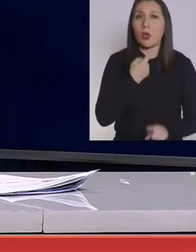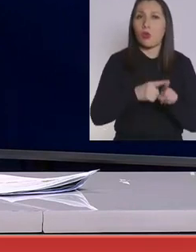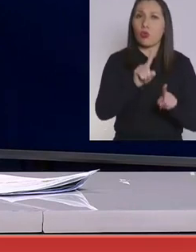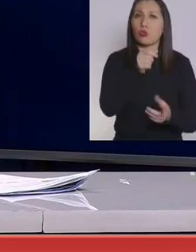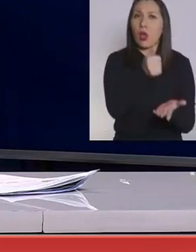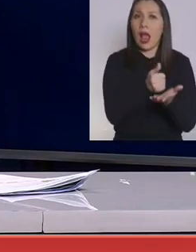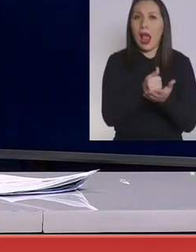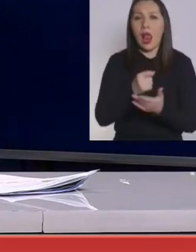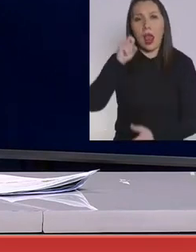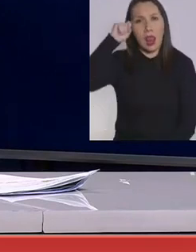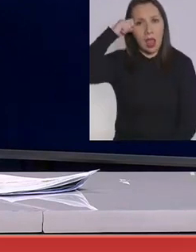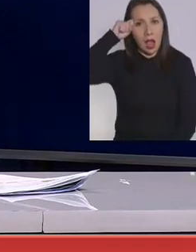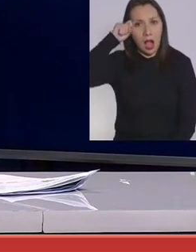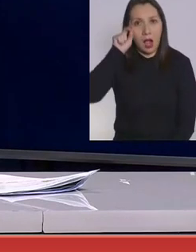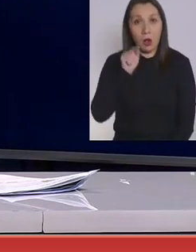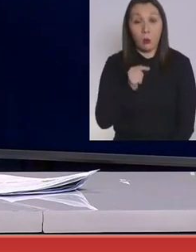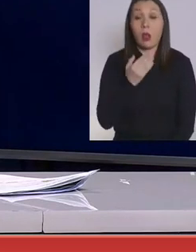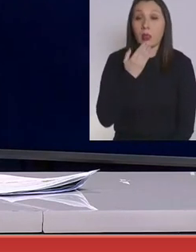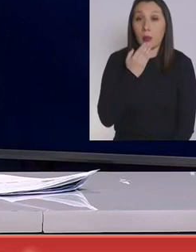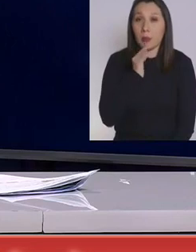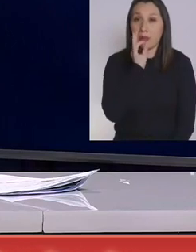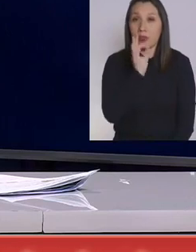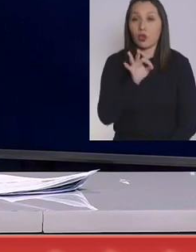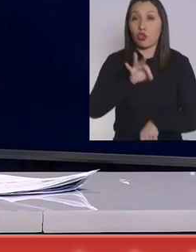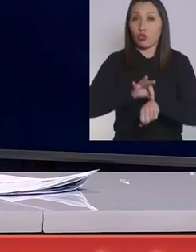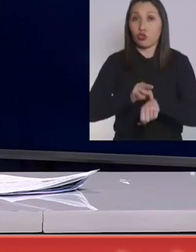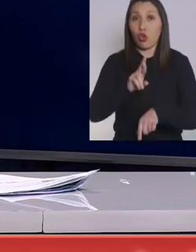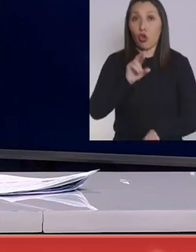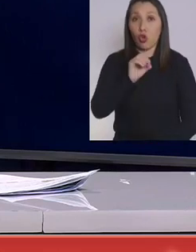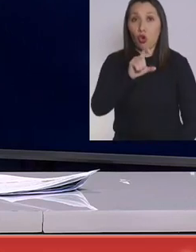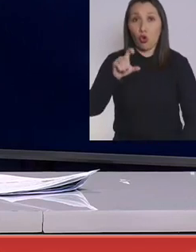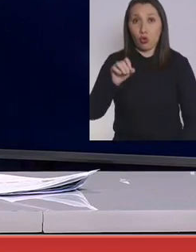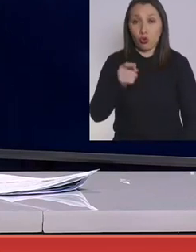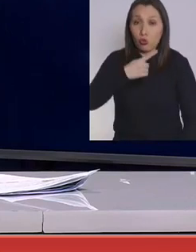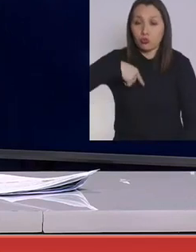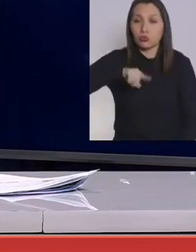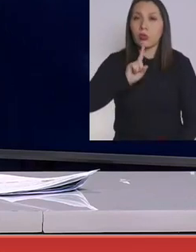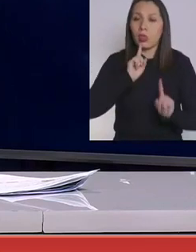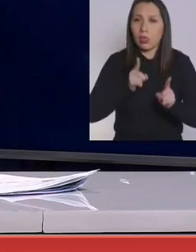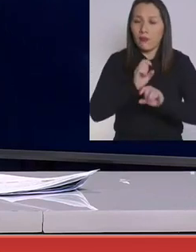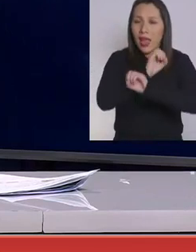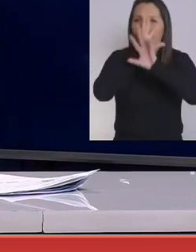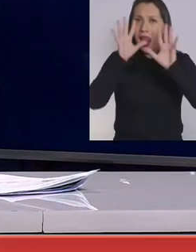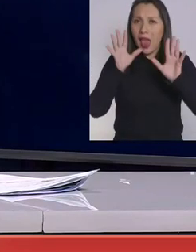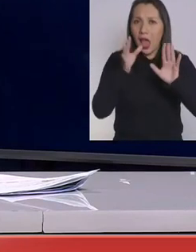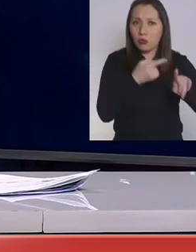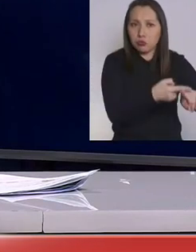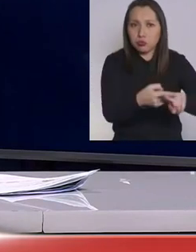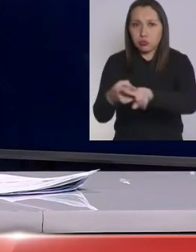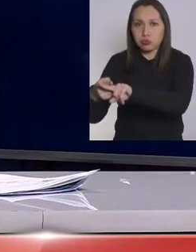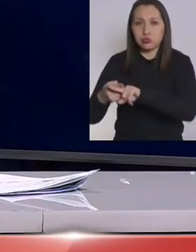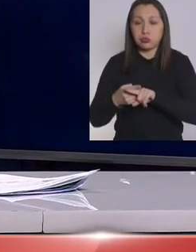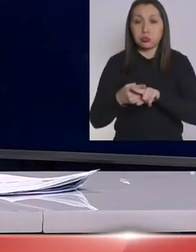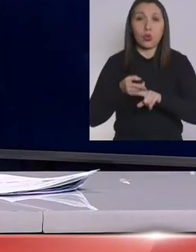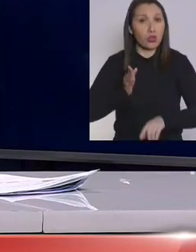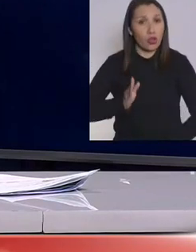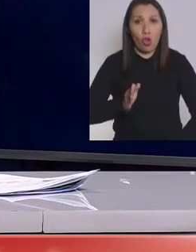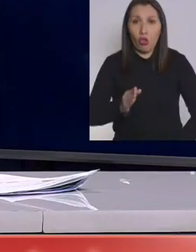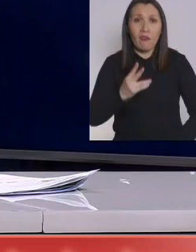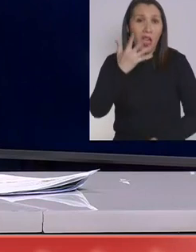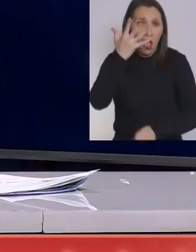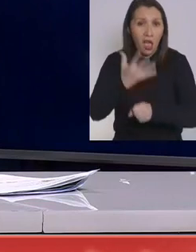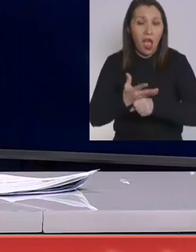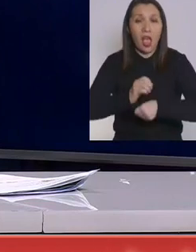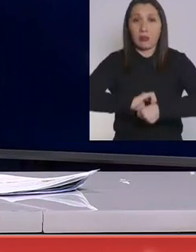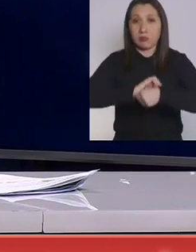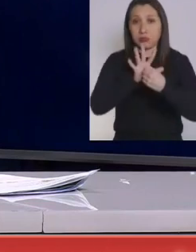alcalde de Rancagua. Y también lo mencionó el doctor Rocco. Nosotros tenemos que tener claro como sociedad de que vamos a seguir viviendo en